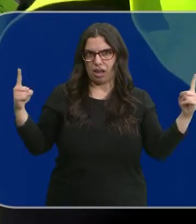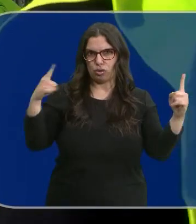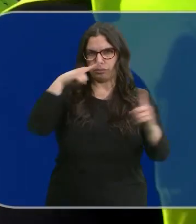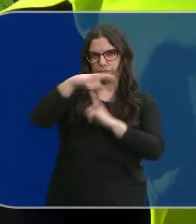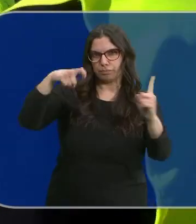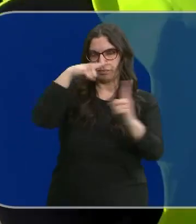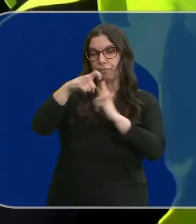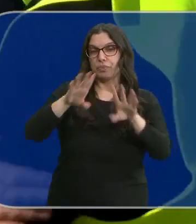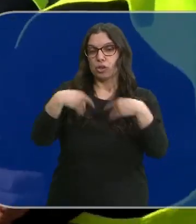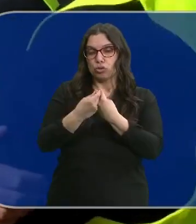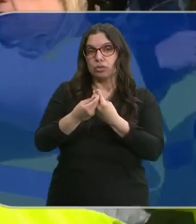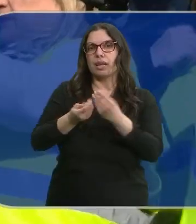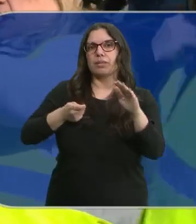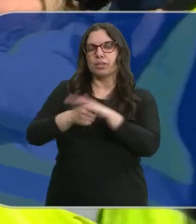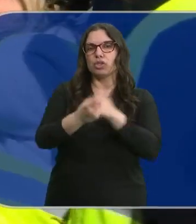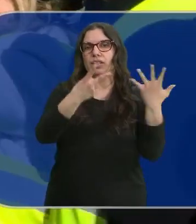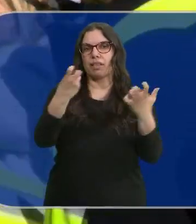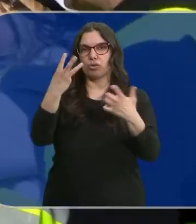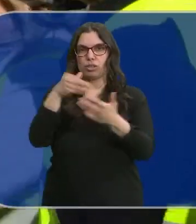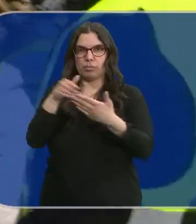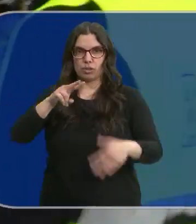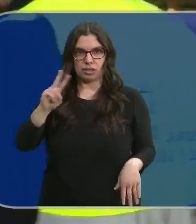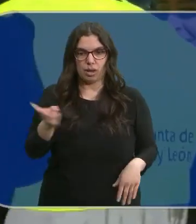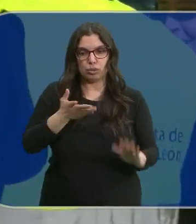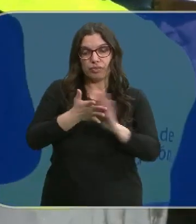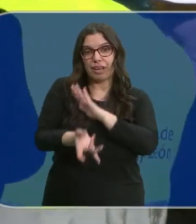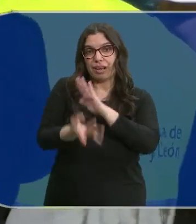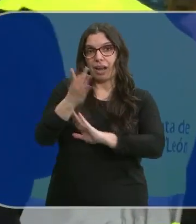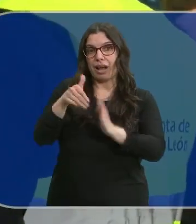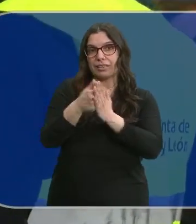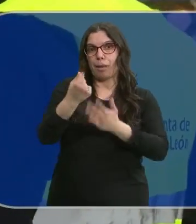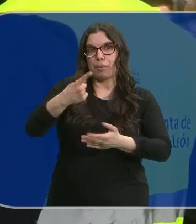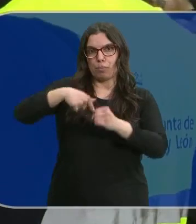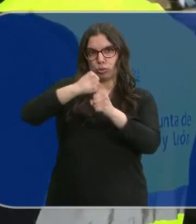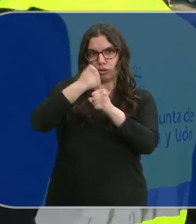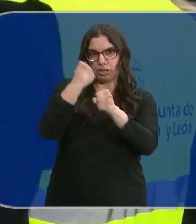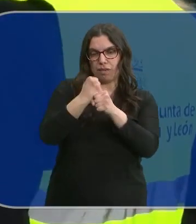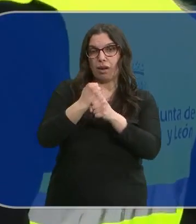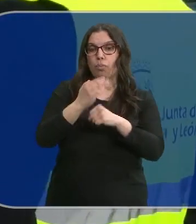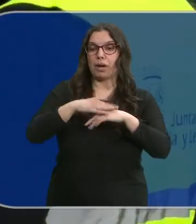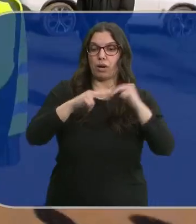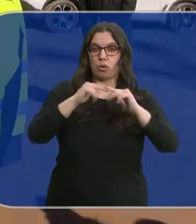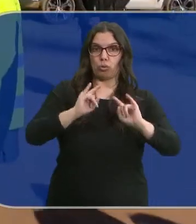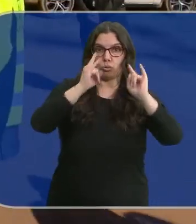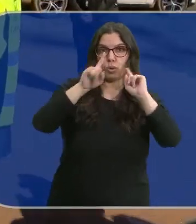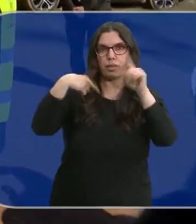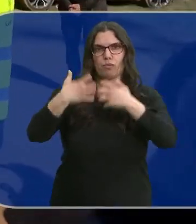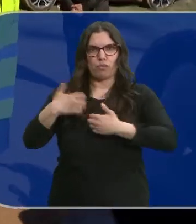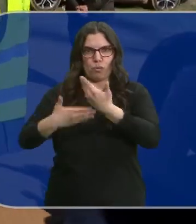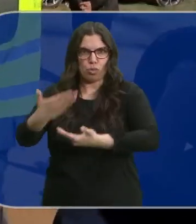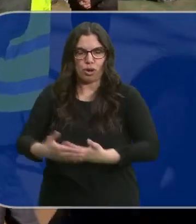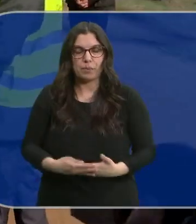total asciende a 780 millones de euros y va a permitir crear hasta 1.000 puestos de trabajo con su construcción y con su